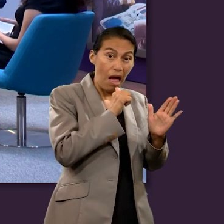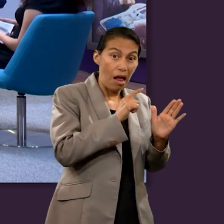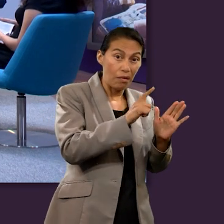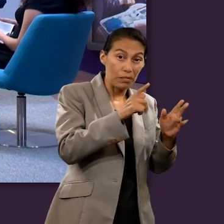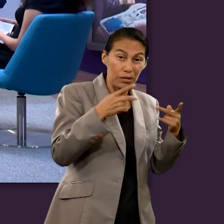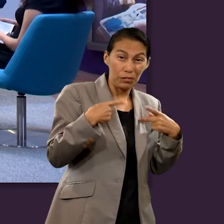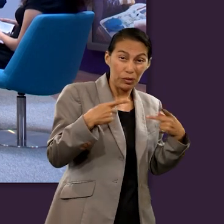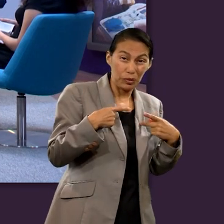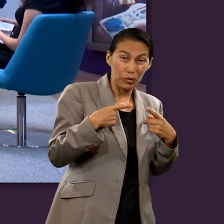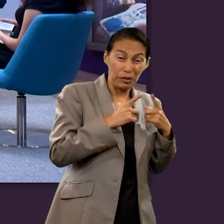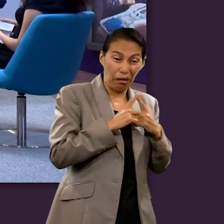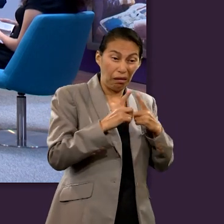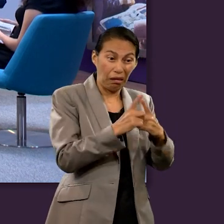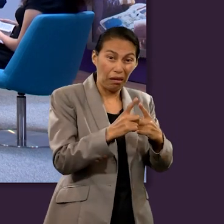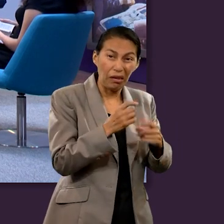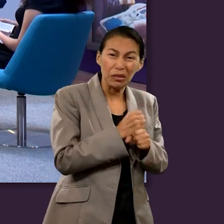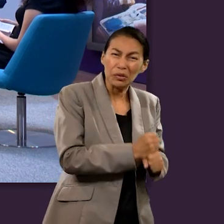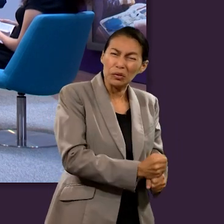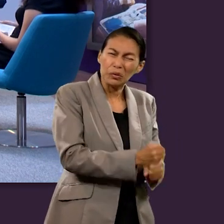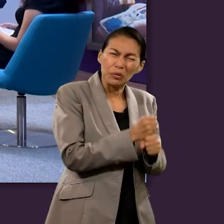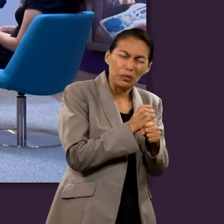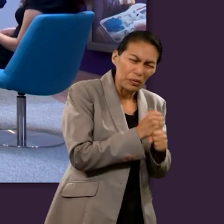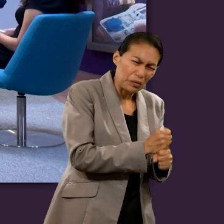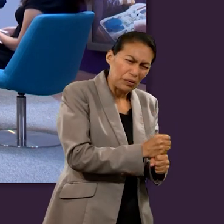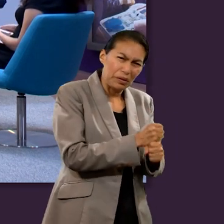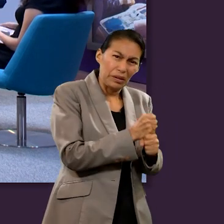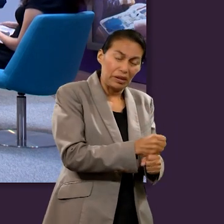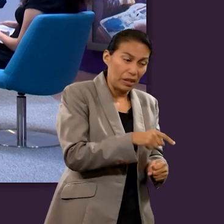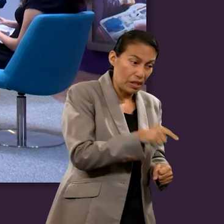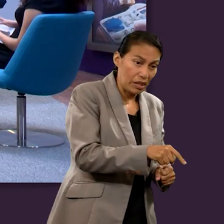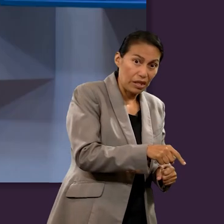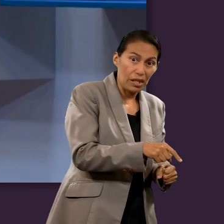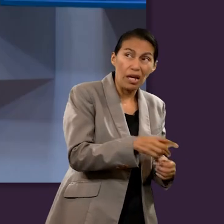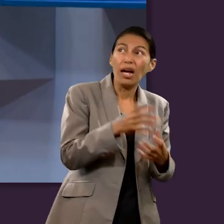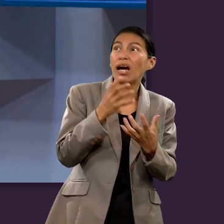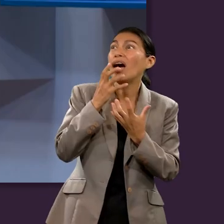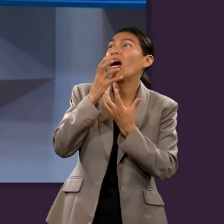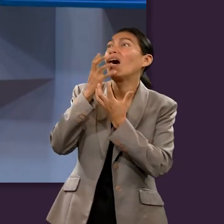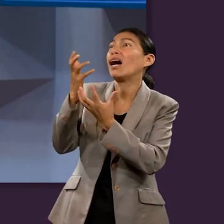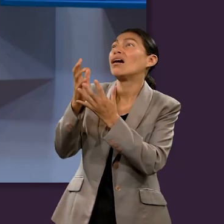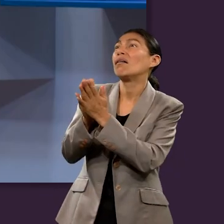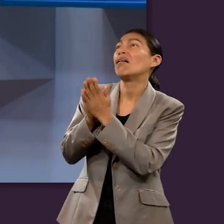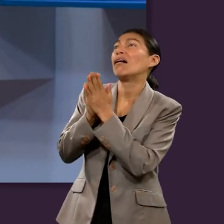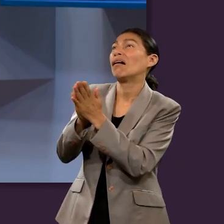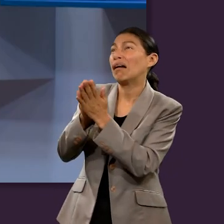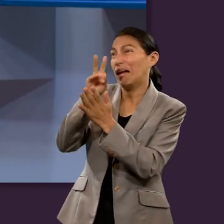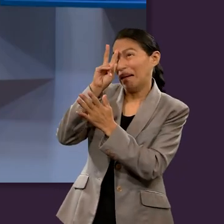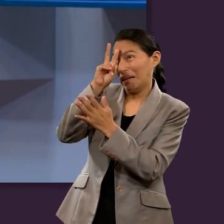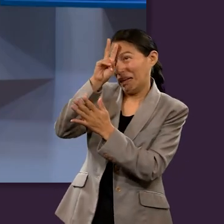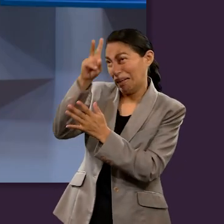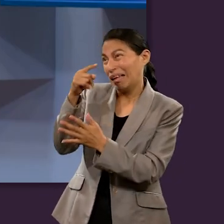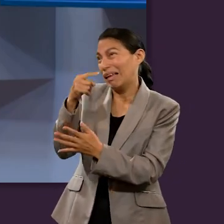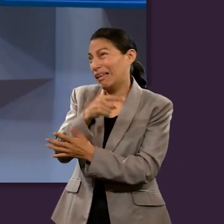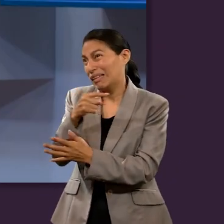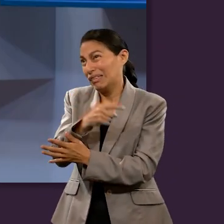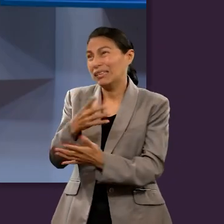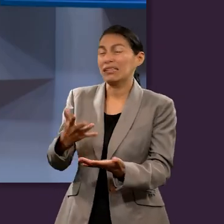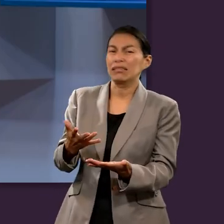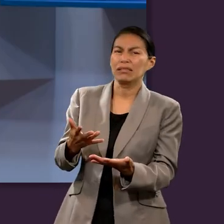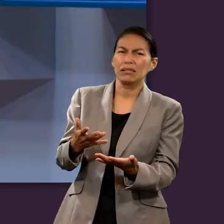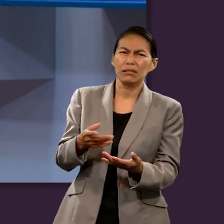almas de unos mártires bajo un altar que claman a Dios por venganza entonces